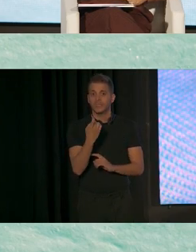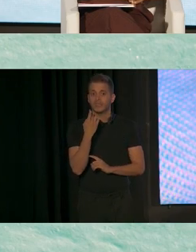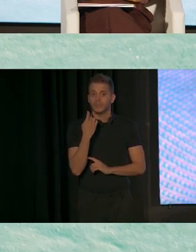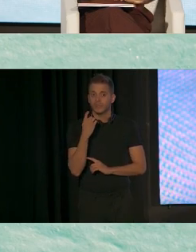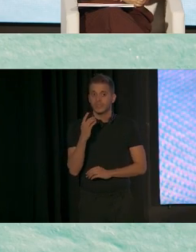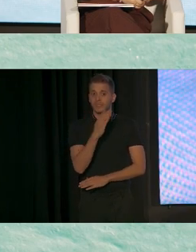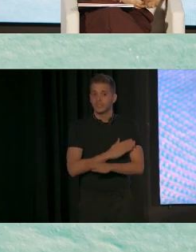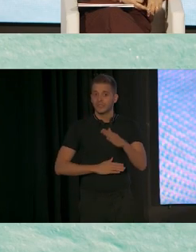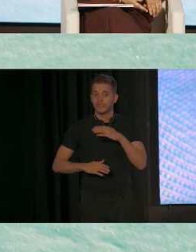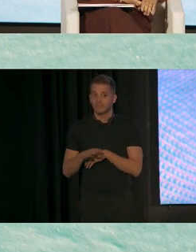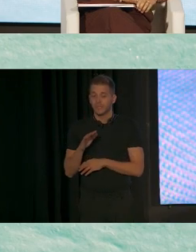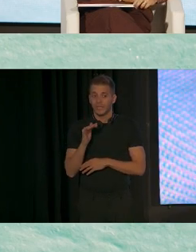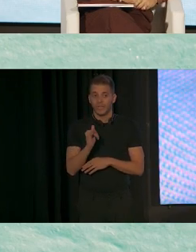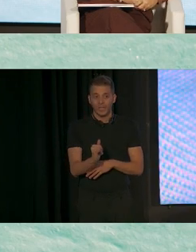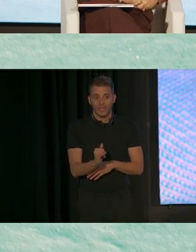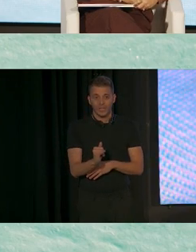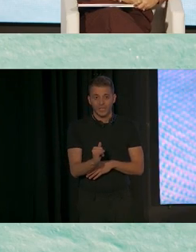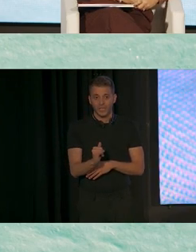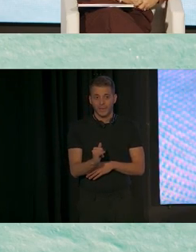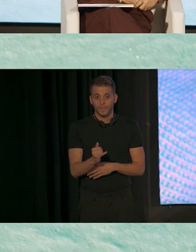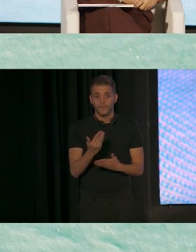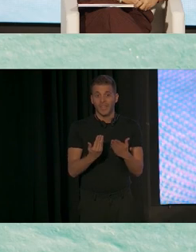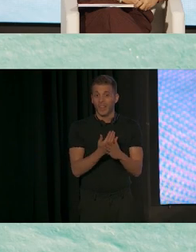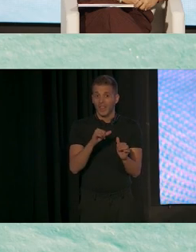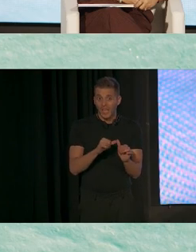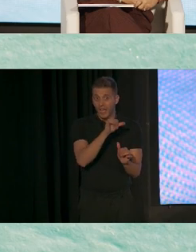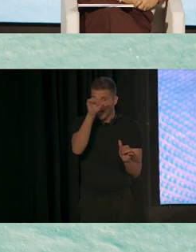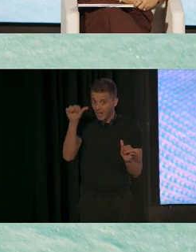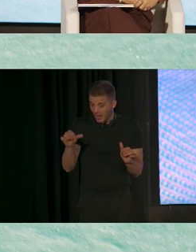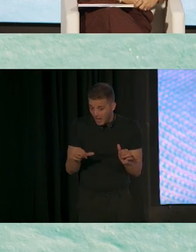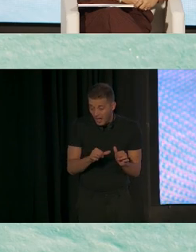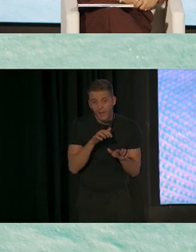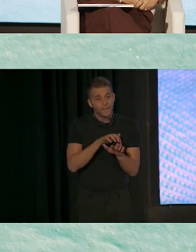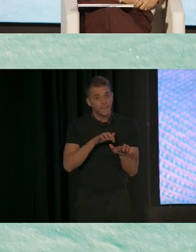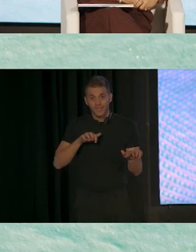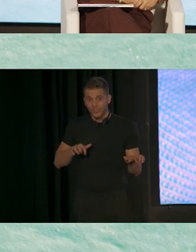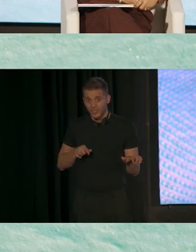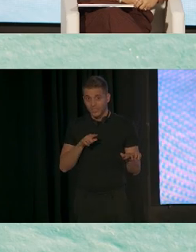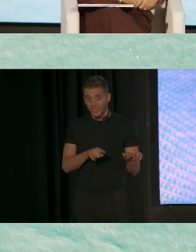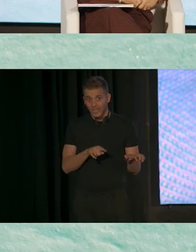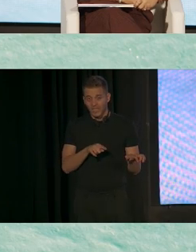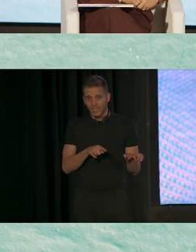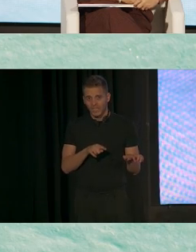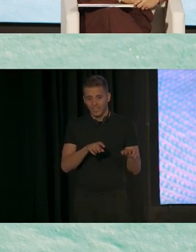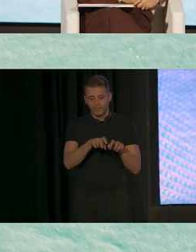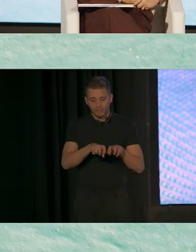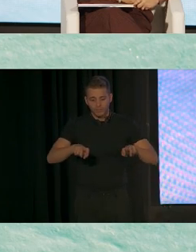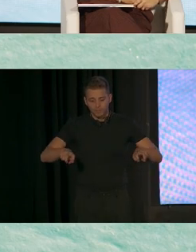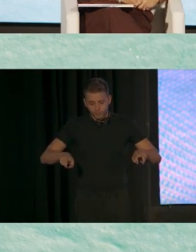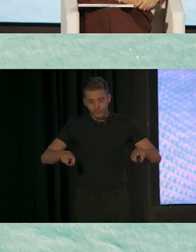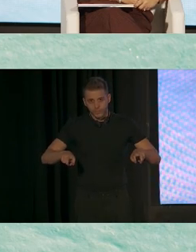pasan la mayor parte de su día en escolar separados de sus compañeros sin